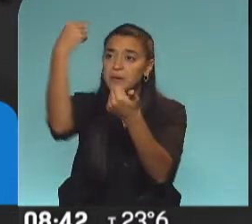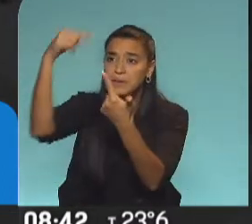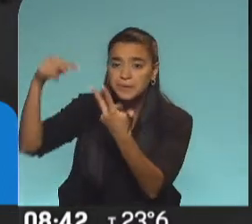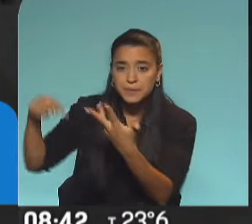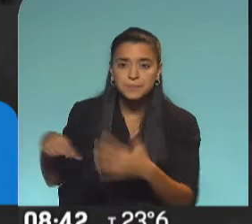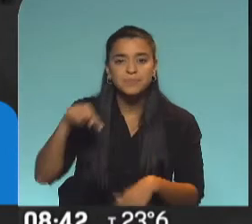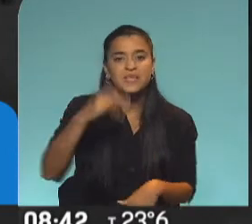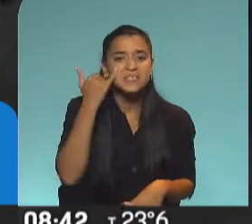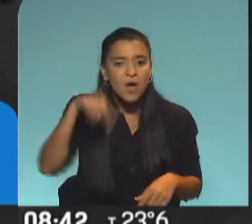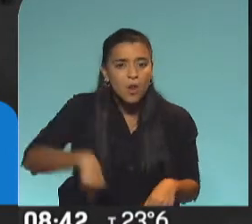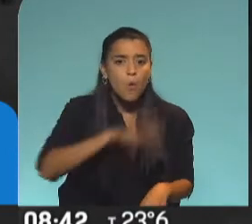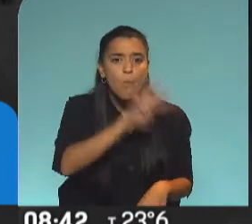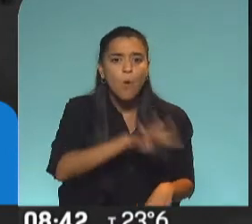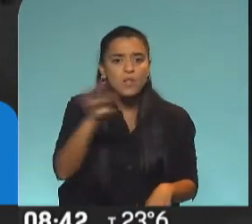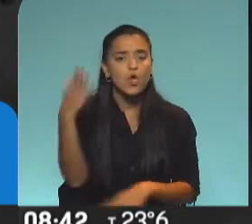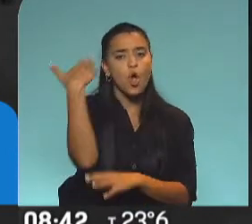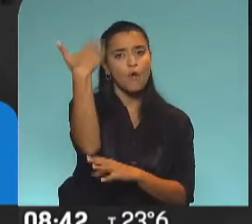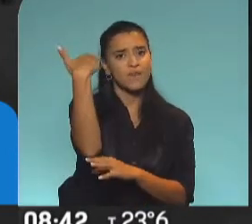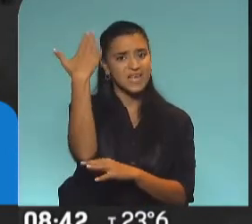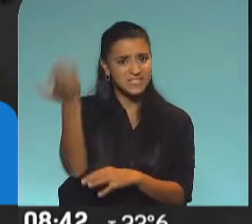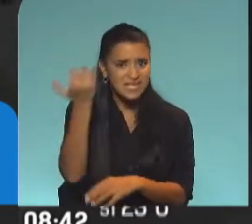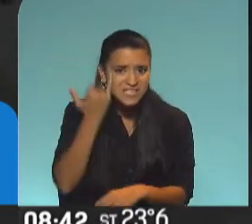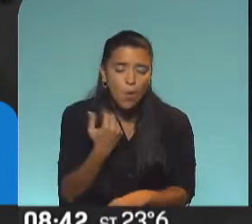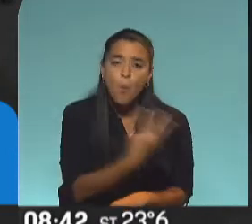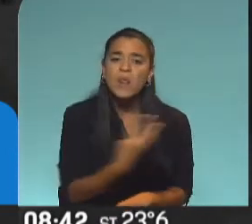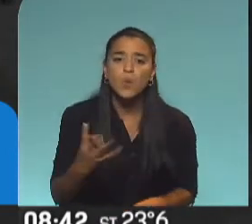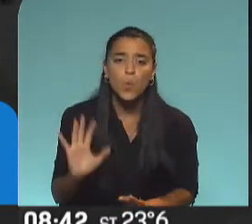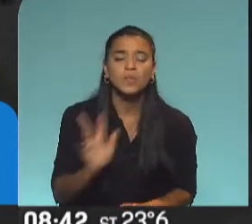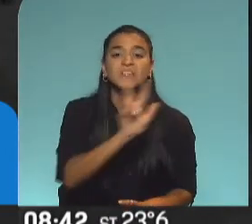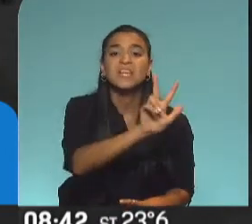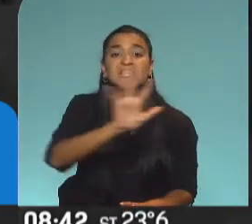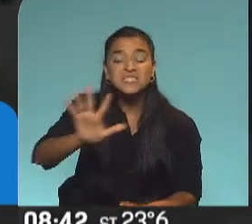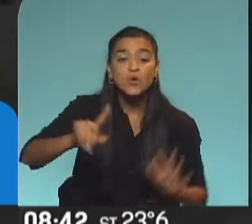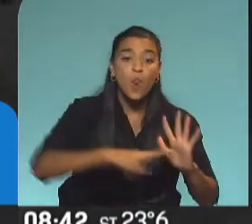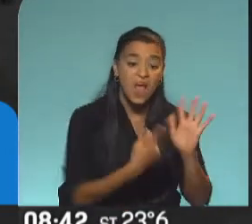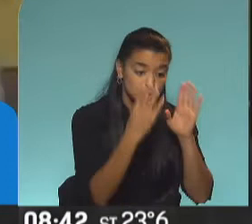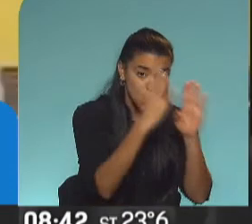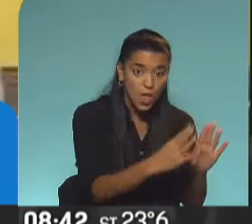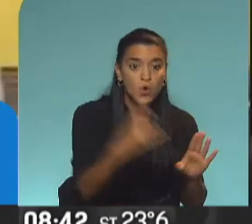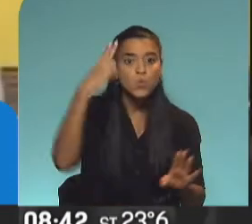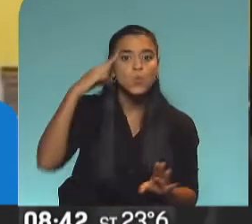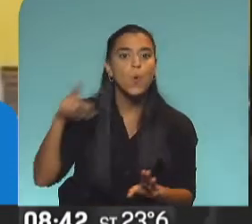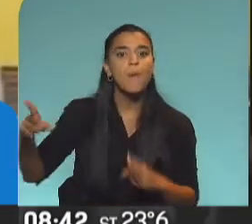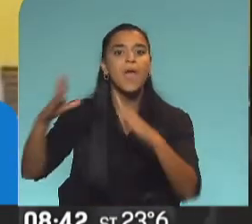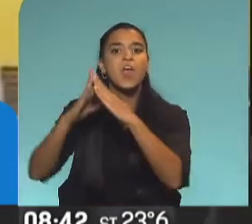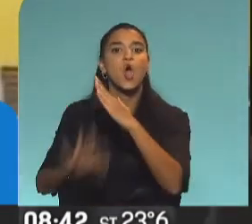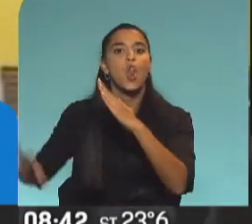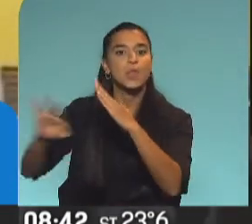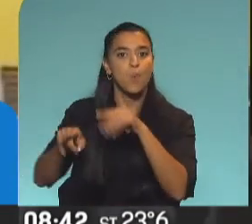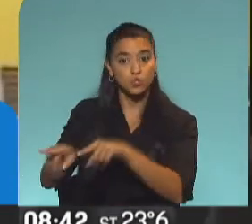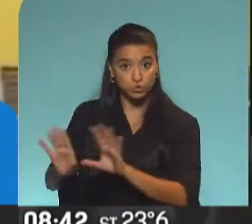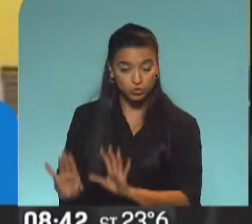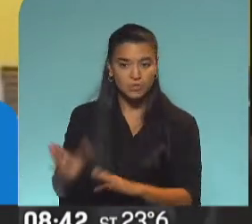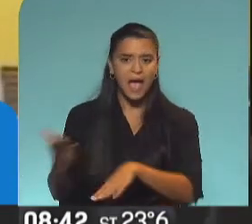hechas 44 conferencias de prensa, 35 en la ciudad y 9 en Olivos, incluso